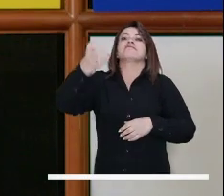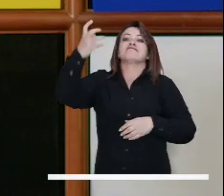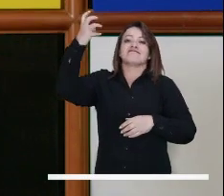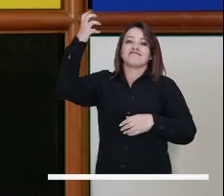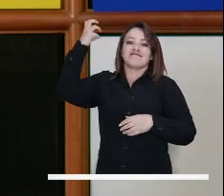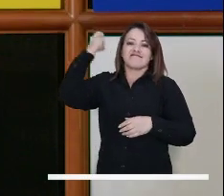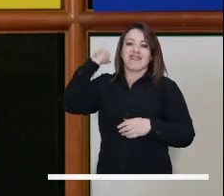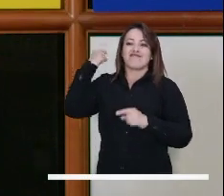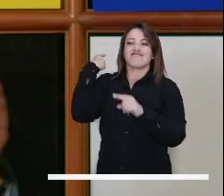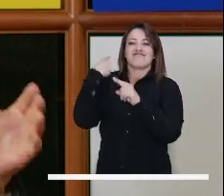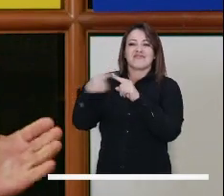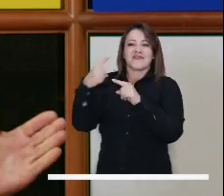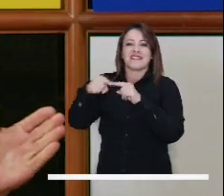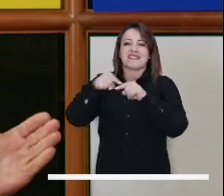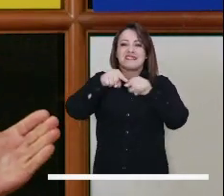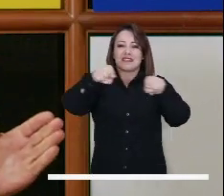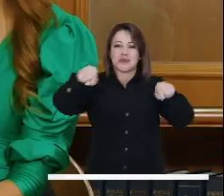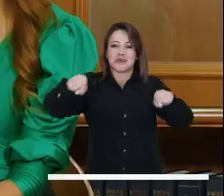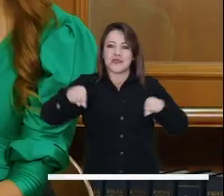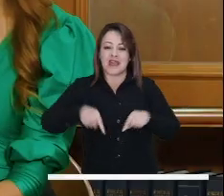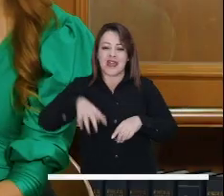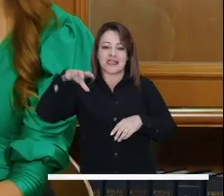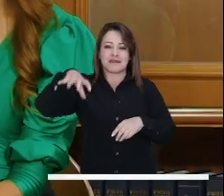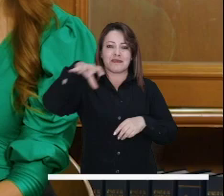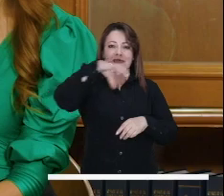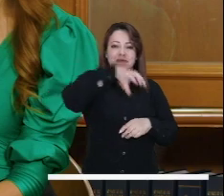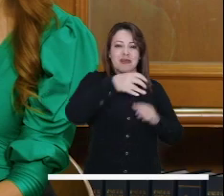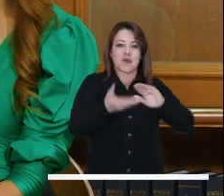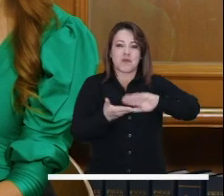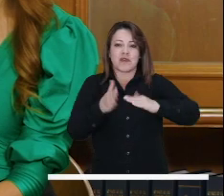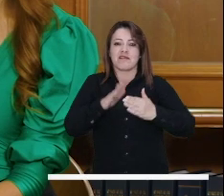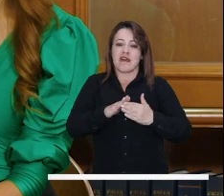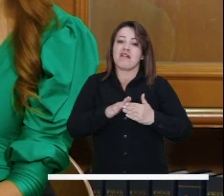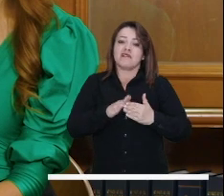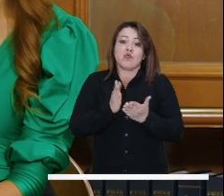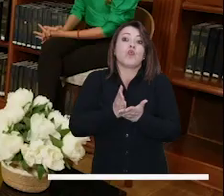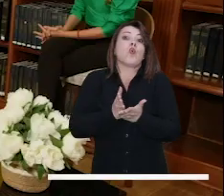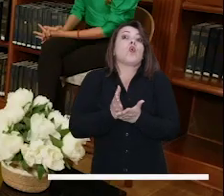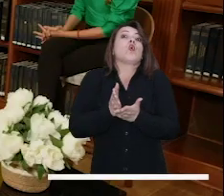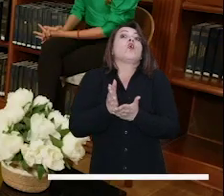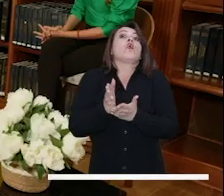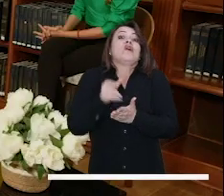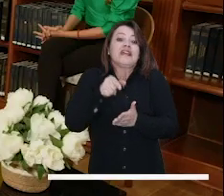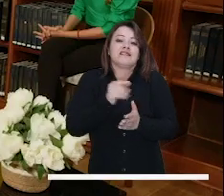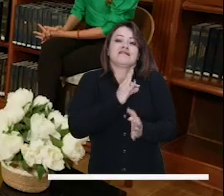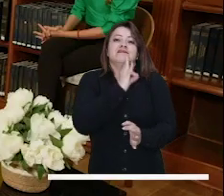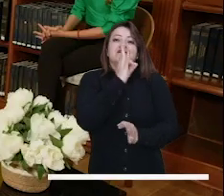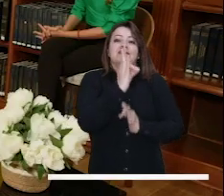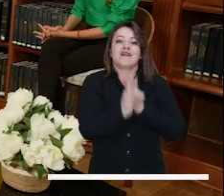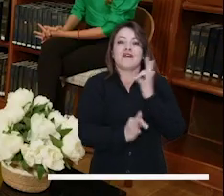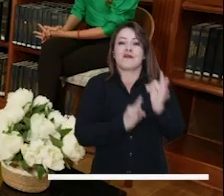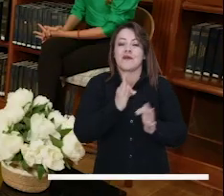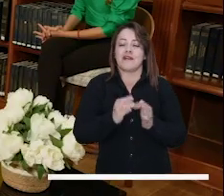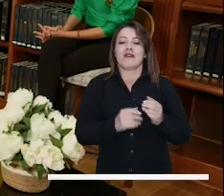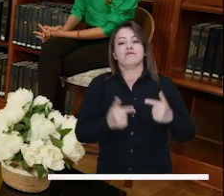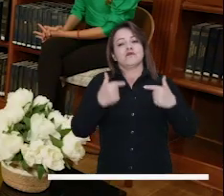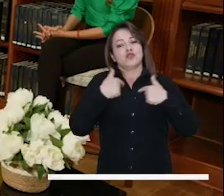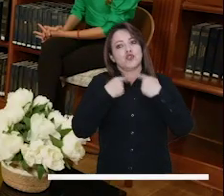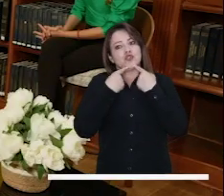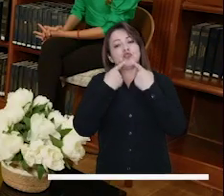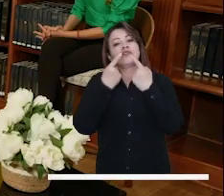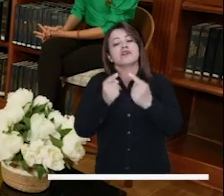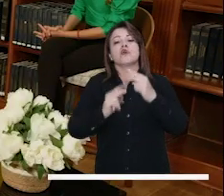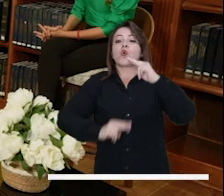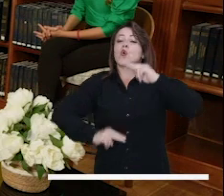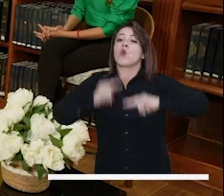de origen en varios territorios de la ciudad. De manera que yo reivindico la